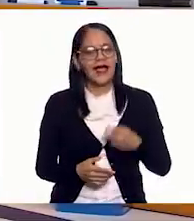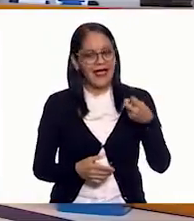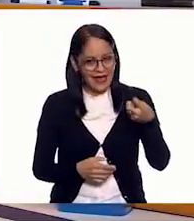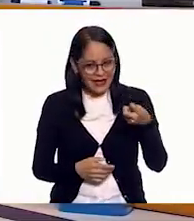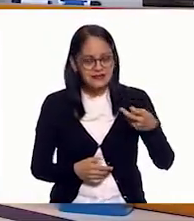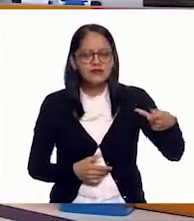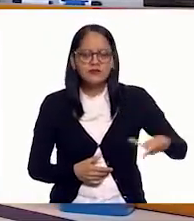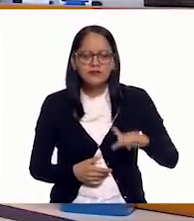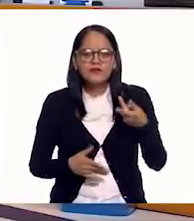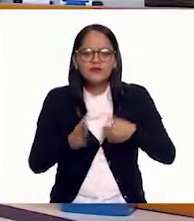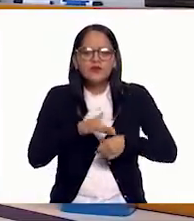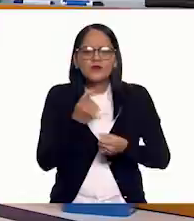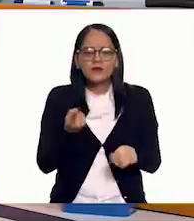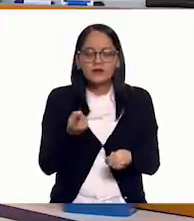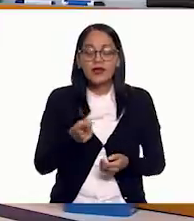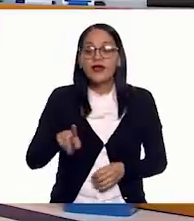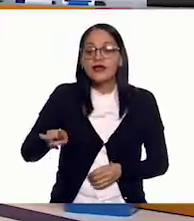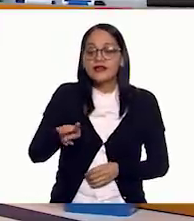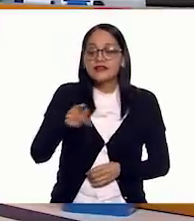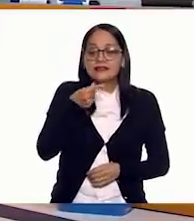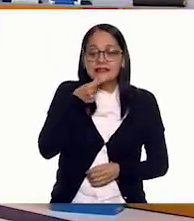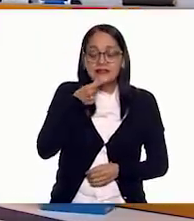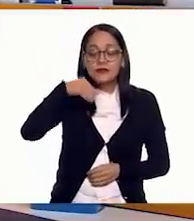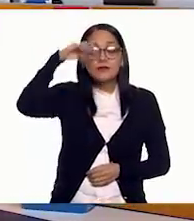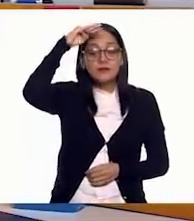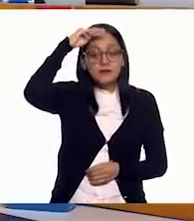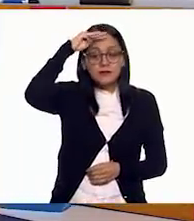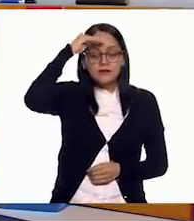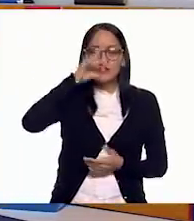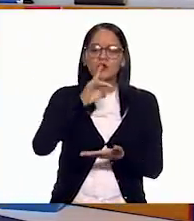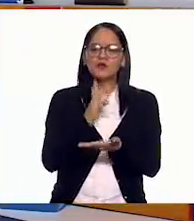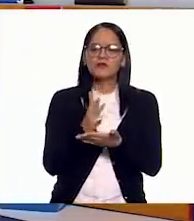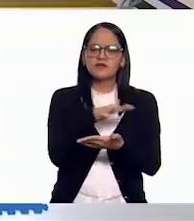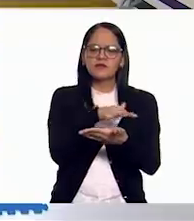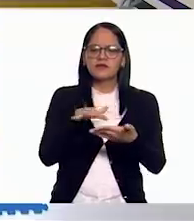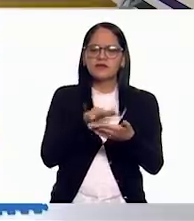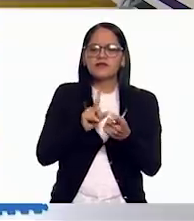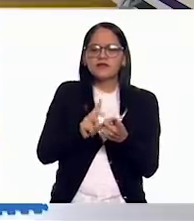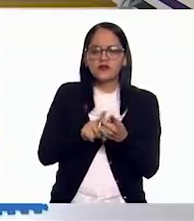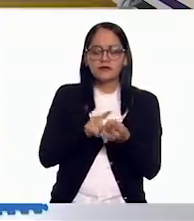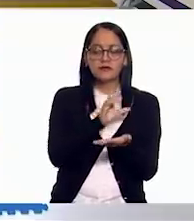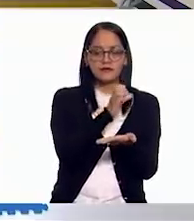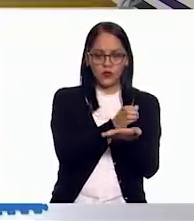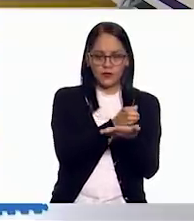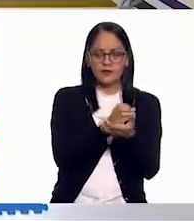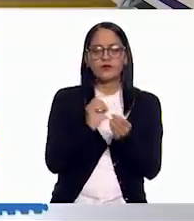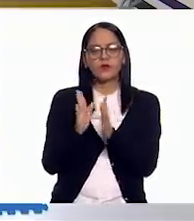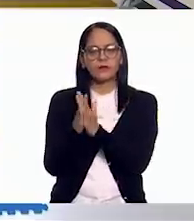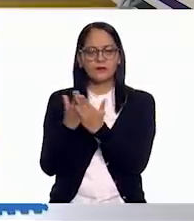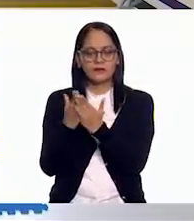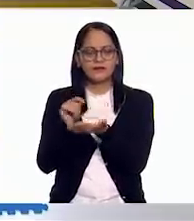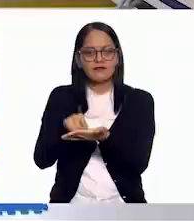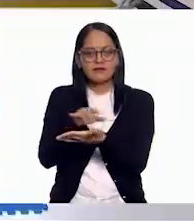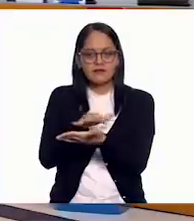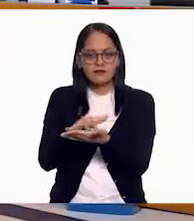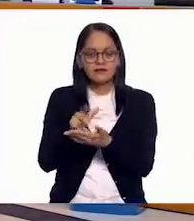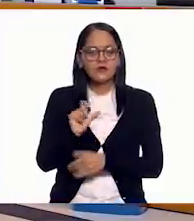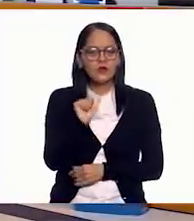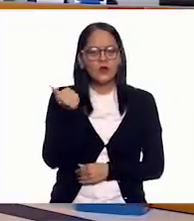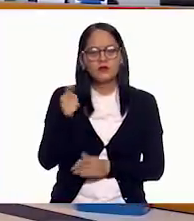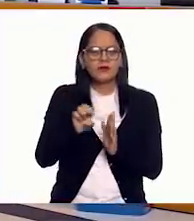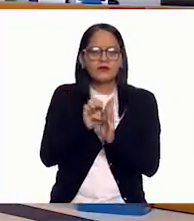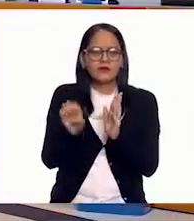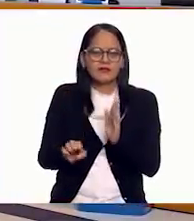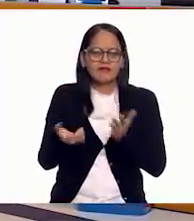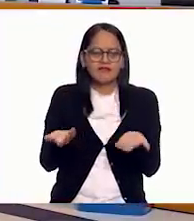qué crees que ellos piensen que solo pueden leer su cuaderno y su libro? Y no pueden leer,